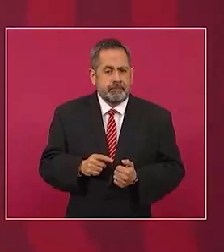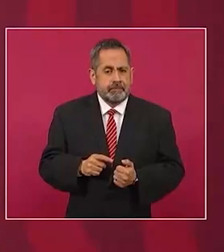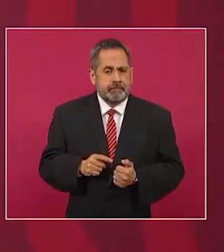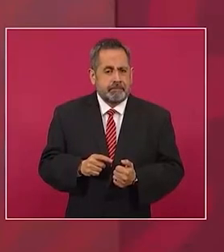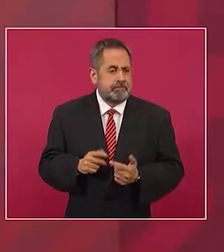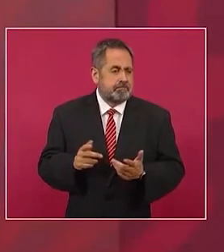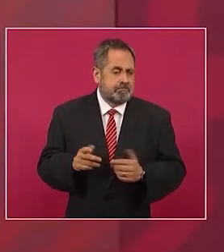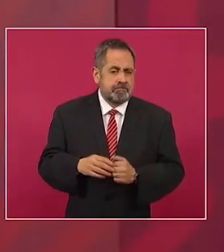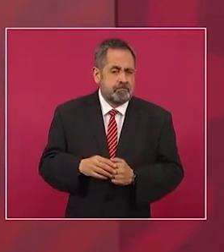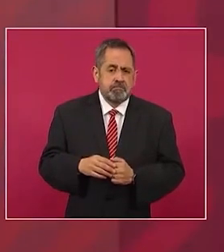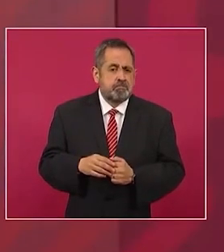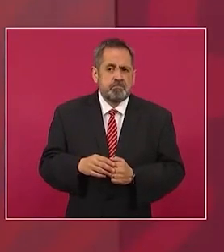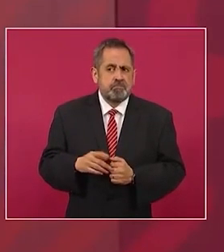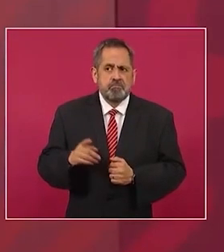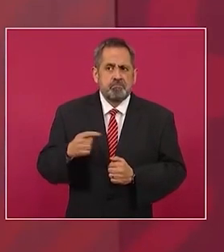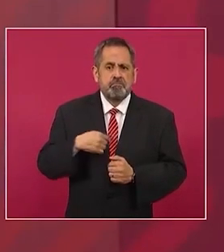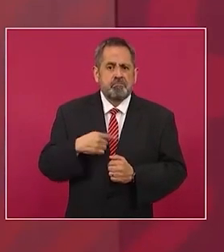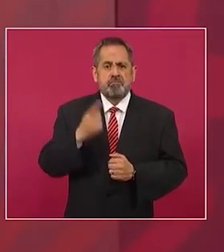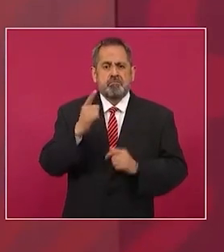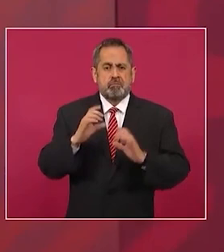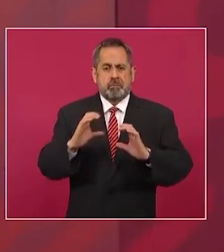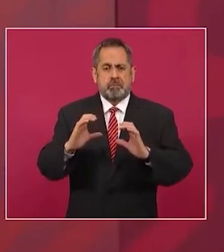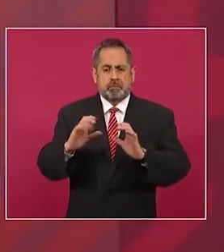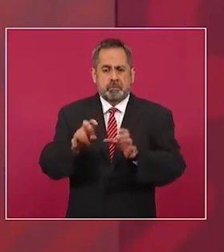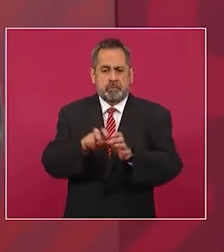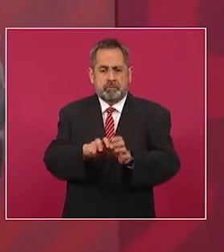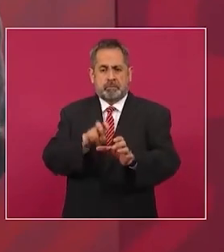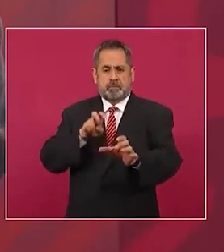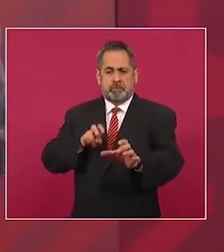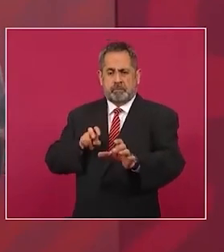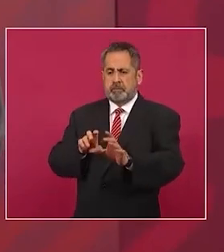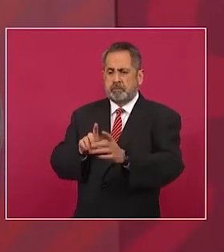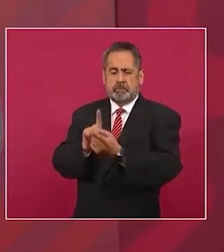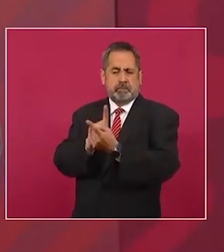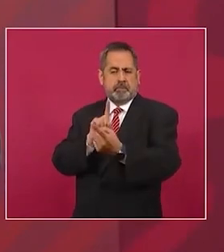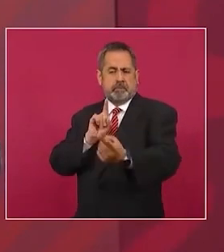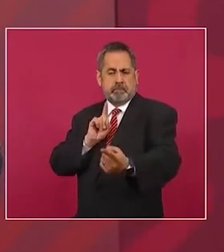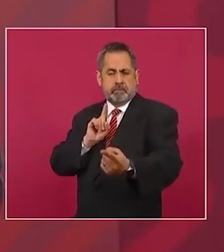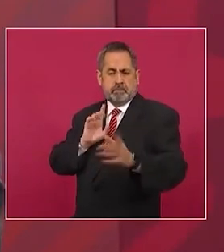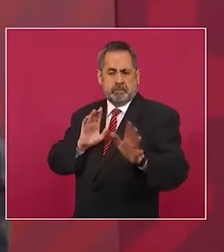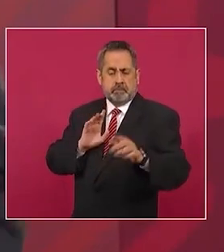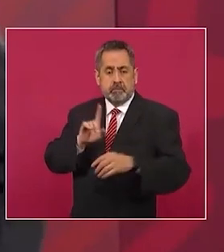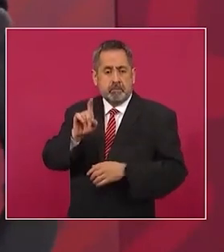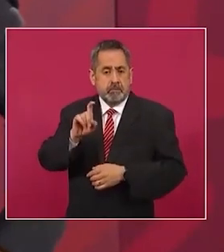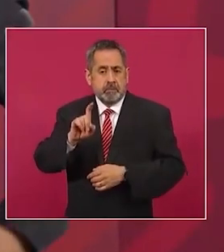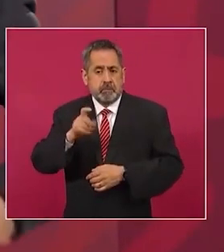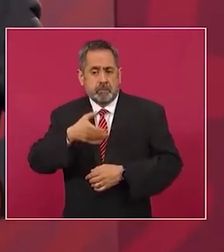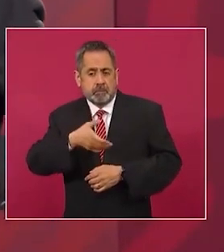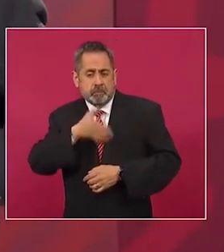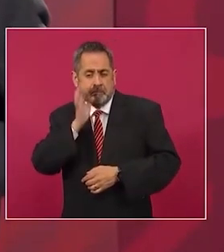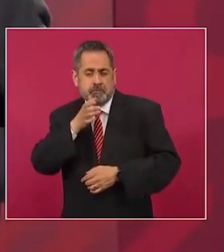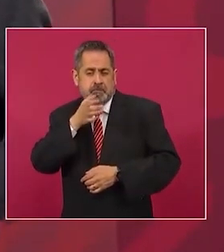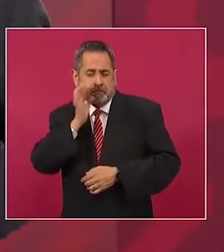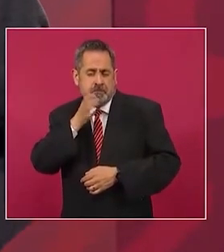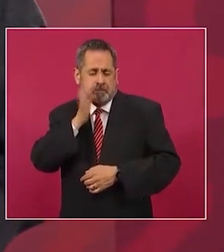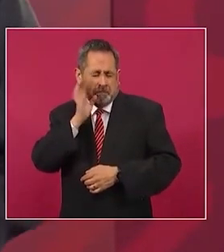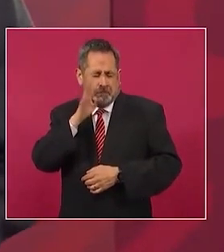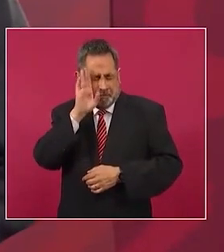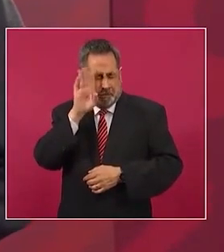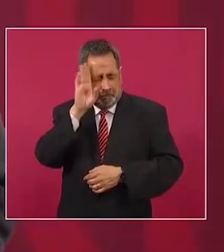Cuidarme, aislarme, tomar mucha agua, eso lo recomendan los